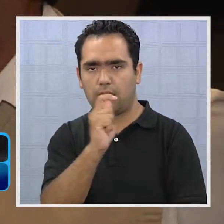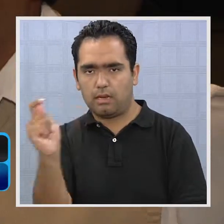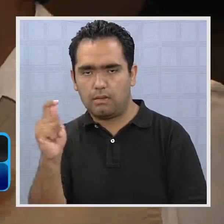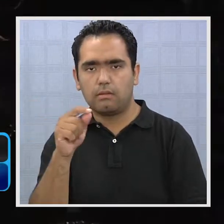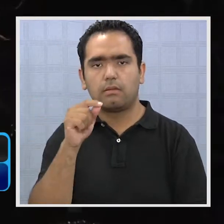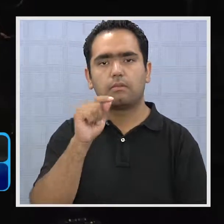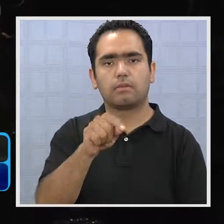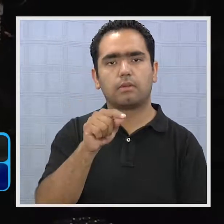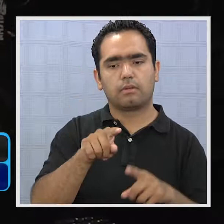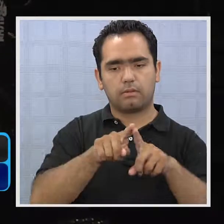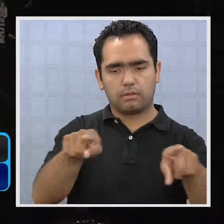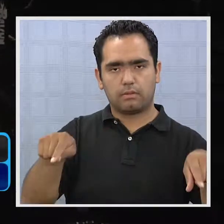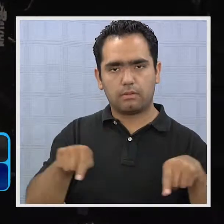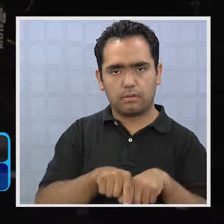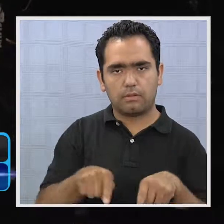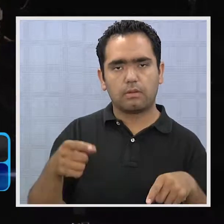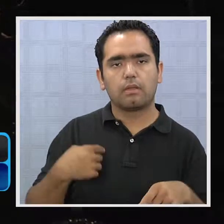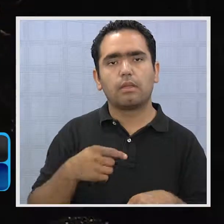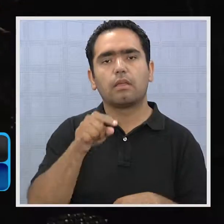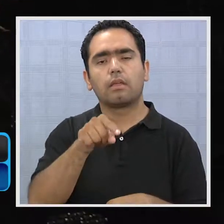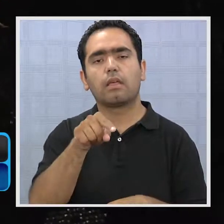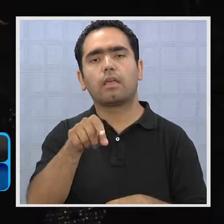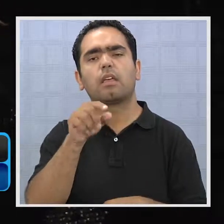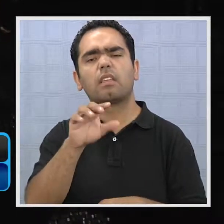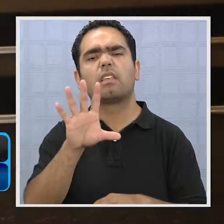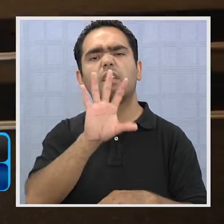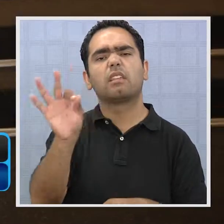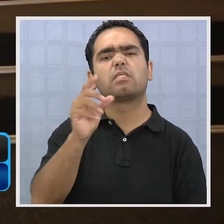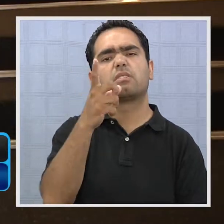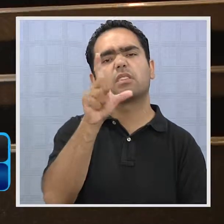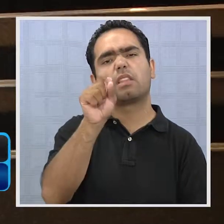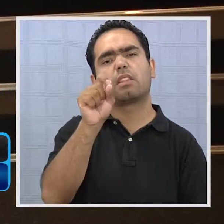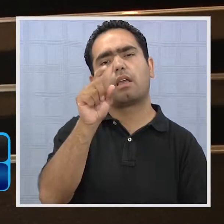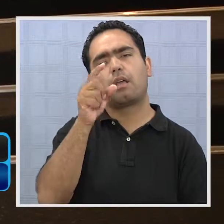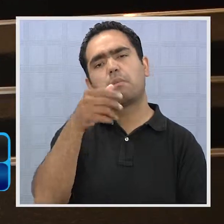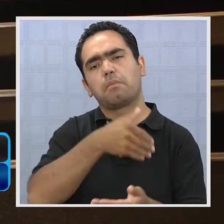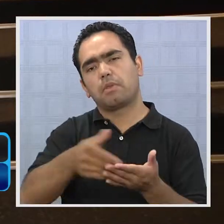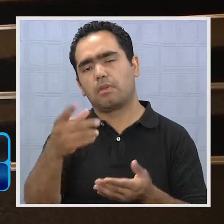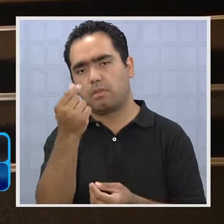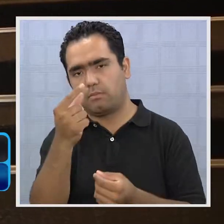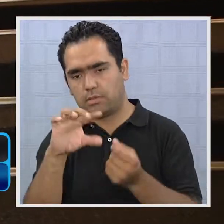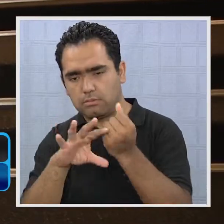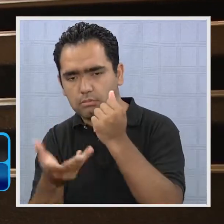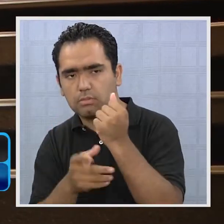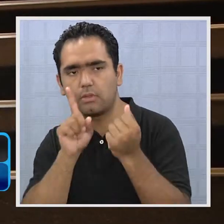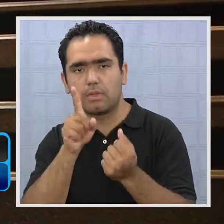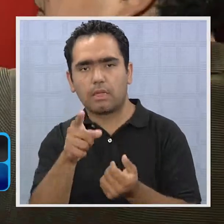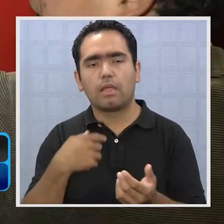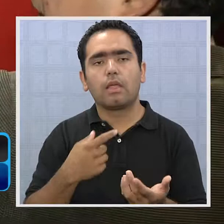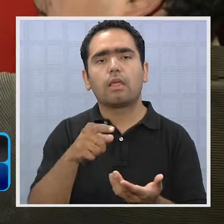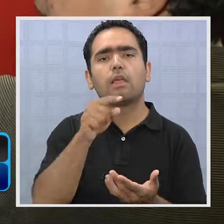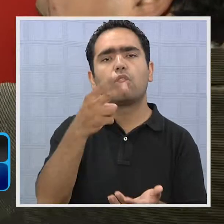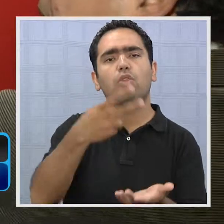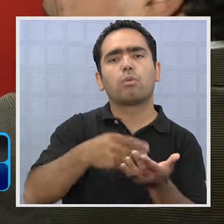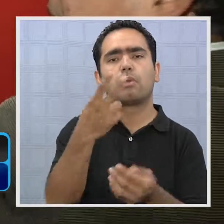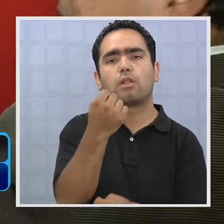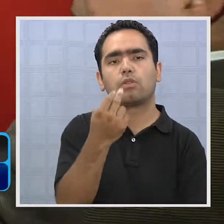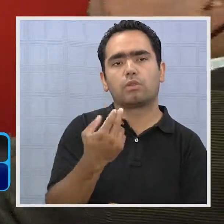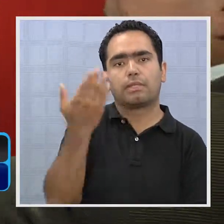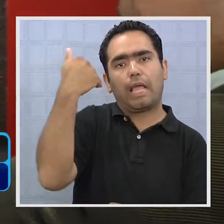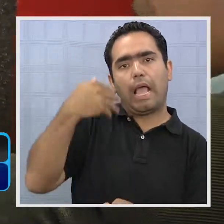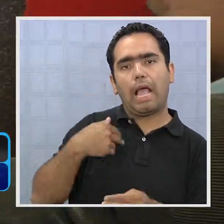FNDR con un aporte que bordea los 570 millones de pesos y que debería entrar en funcionamiento en diciembre del año